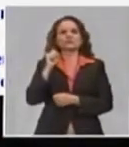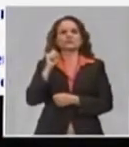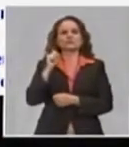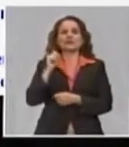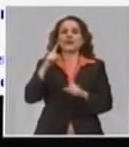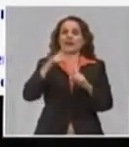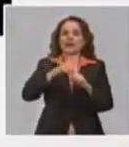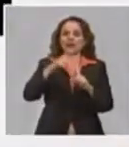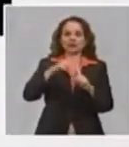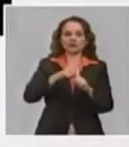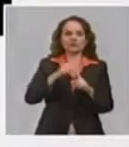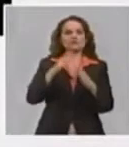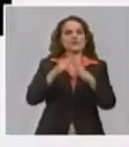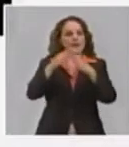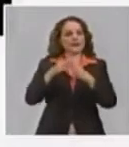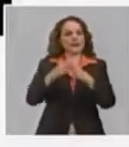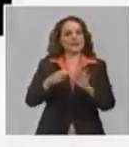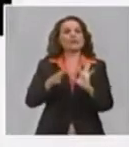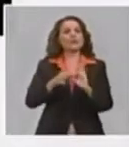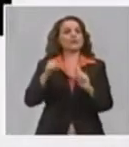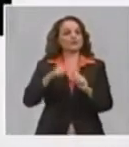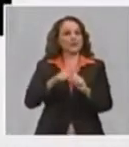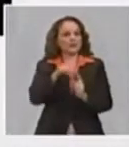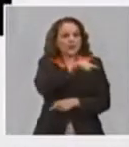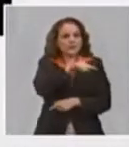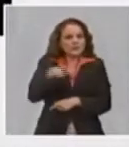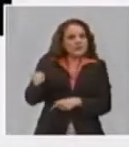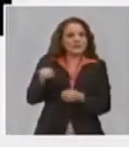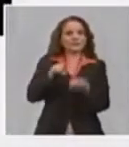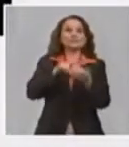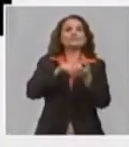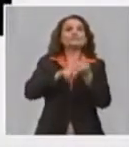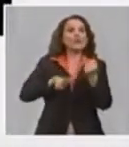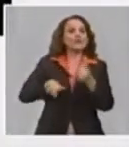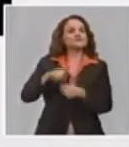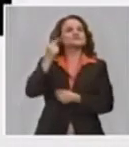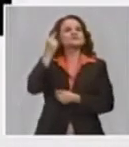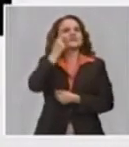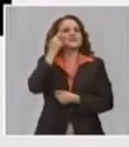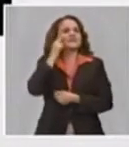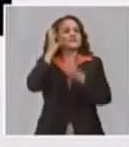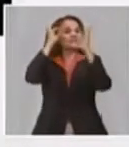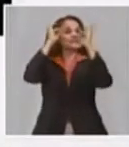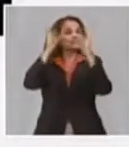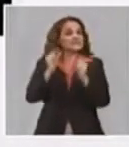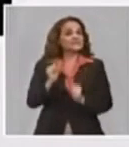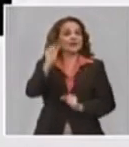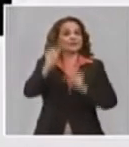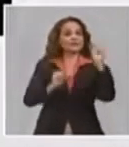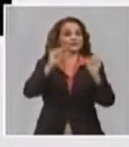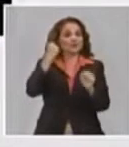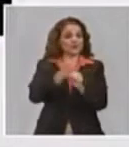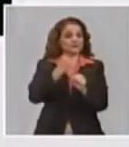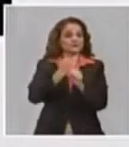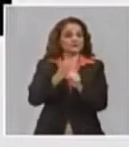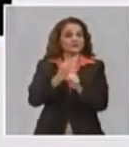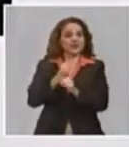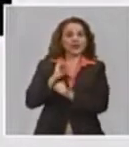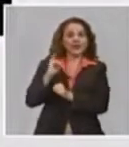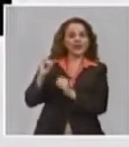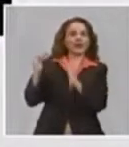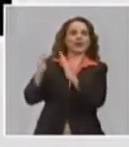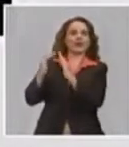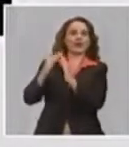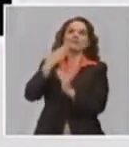Tunas, Granma, Guantánamo. Son provincias que tienen realmente una cifra de trabajadores a distancia superiores.